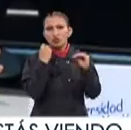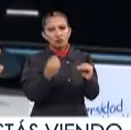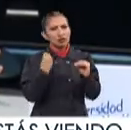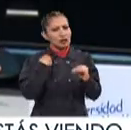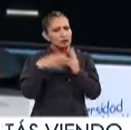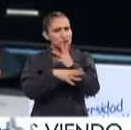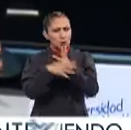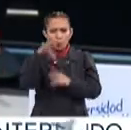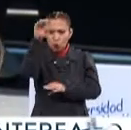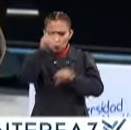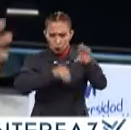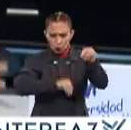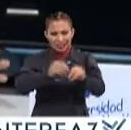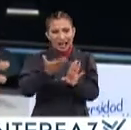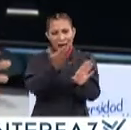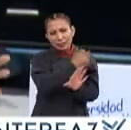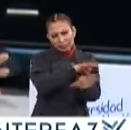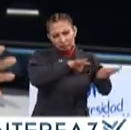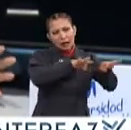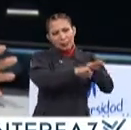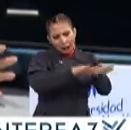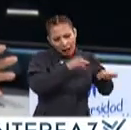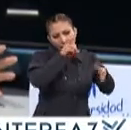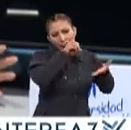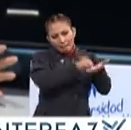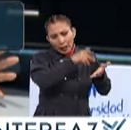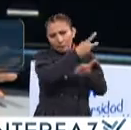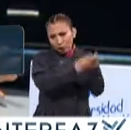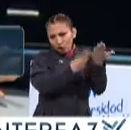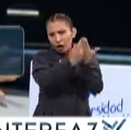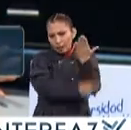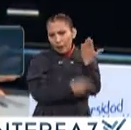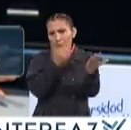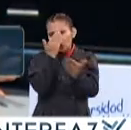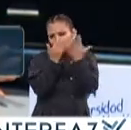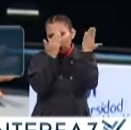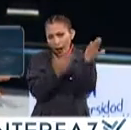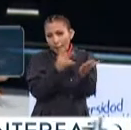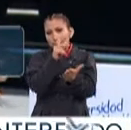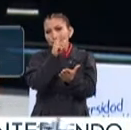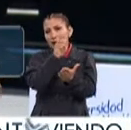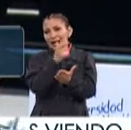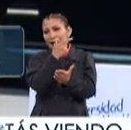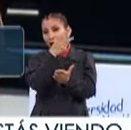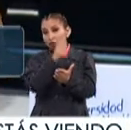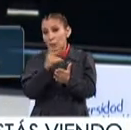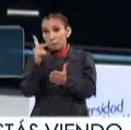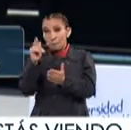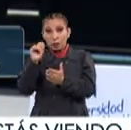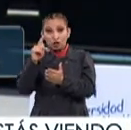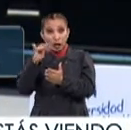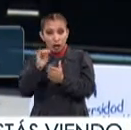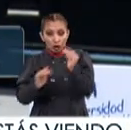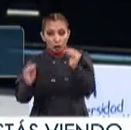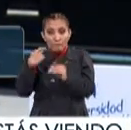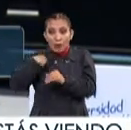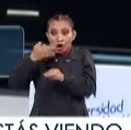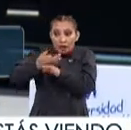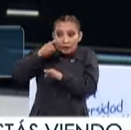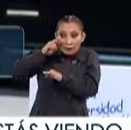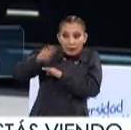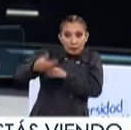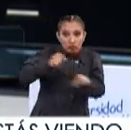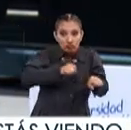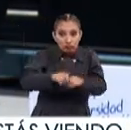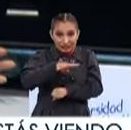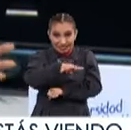herramientas que se habían venido trabajando que son parte del plan curricular en pregrado y posgrado Pero al ejecutarlas en una dinámica como la